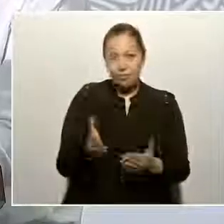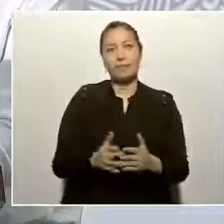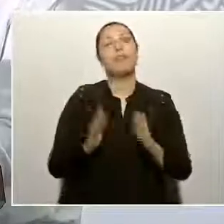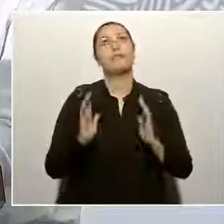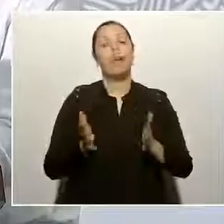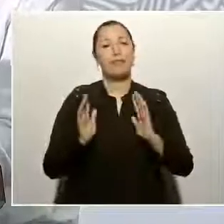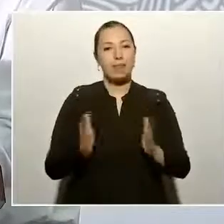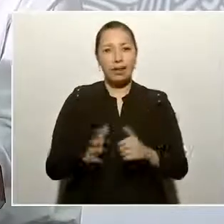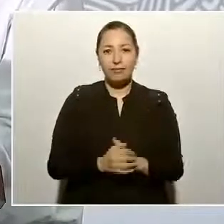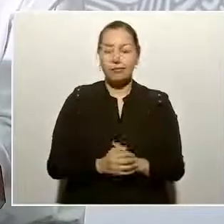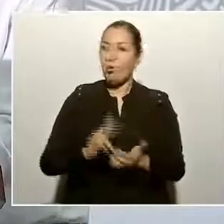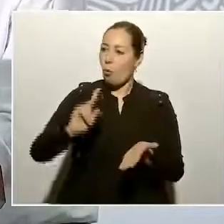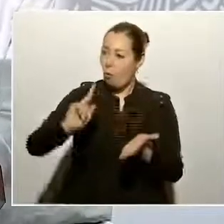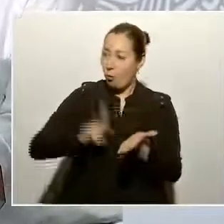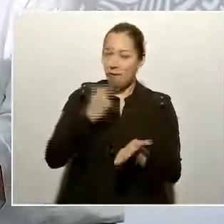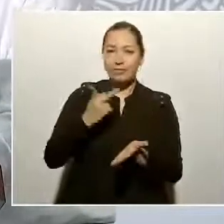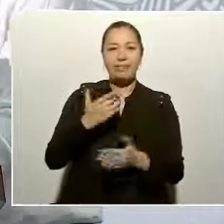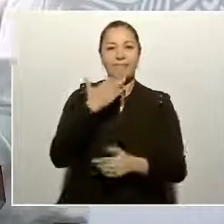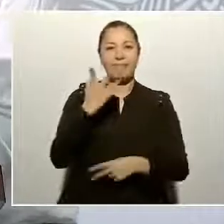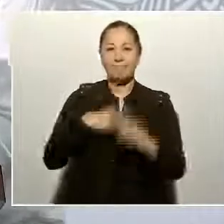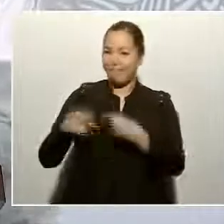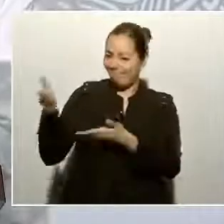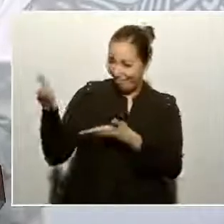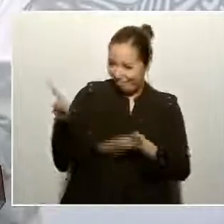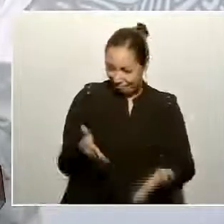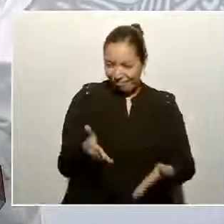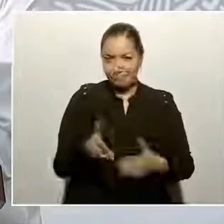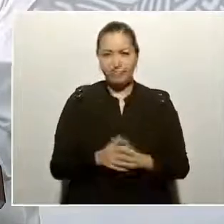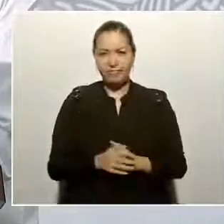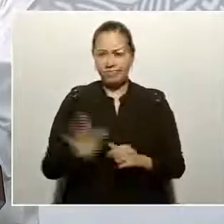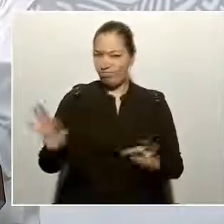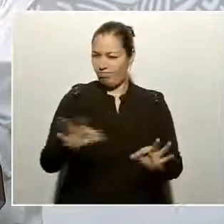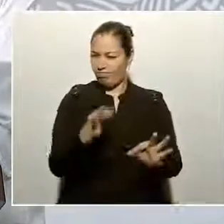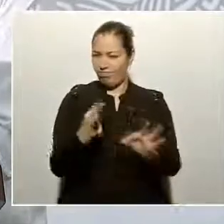de nuevo al 100